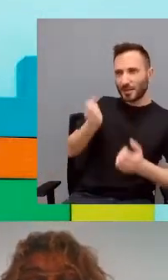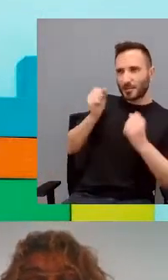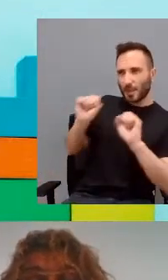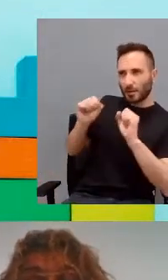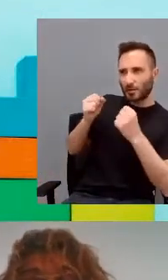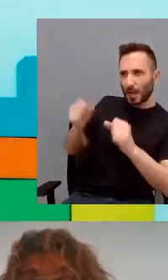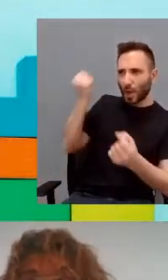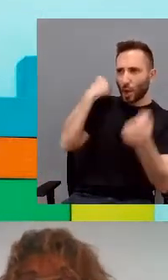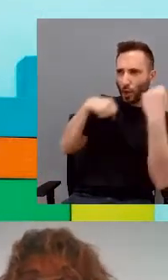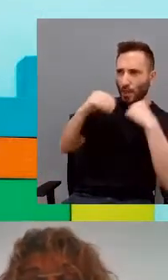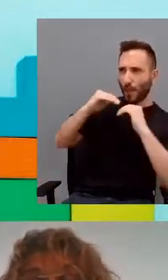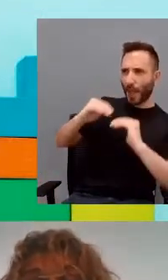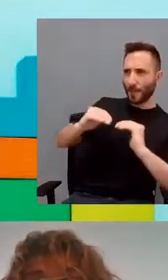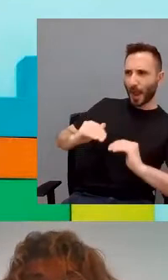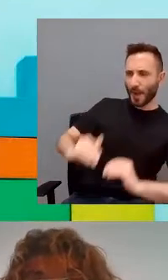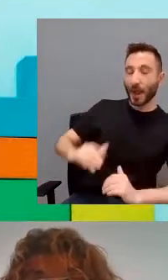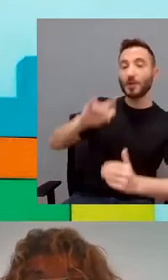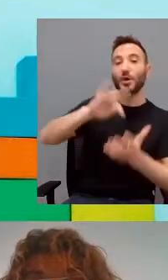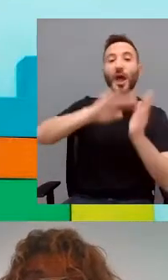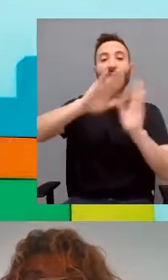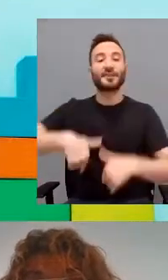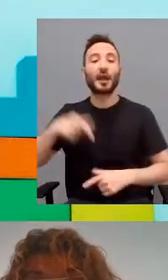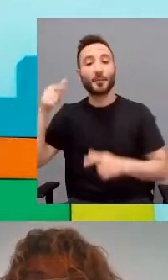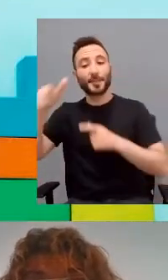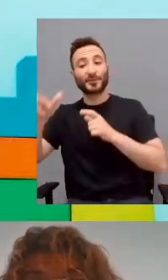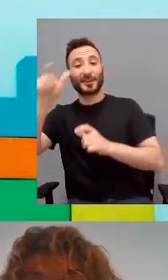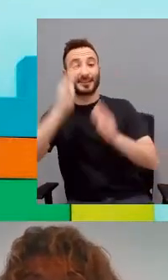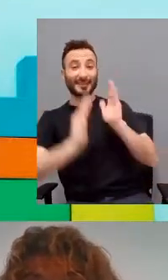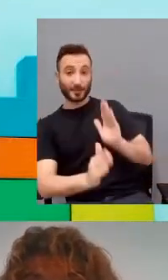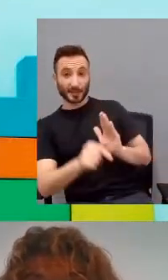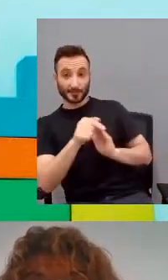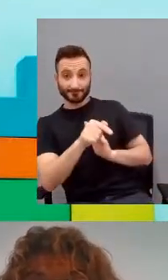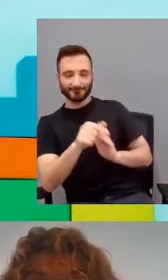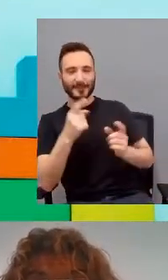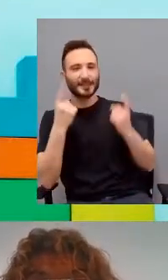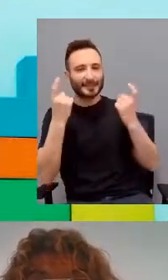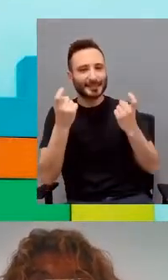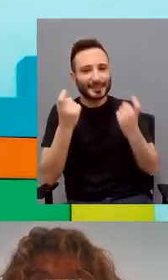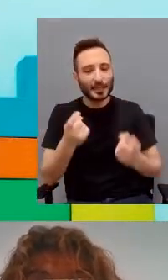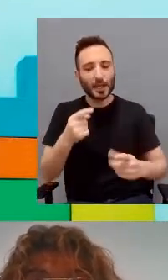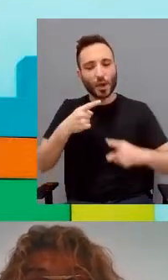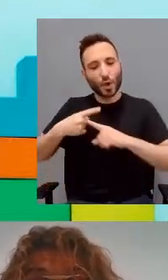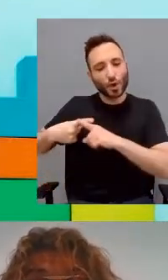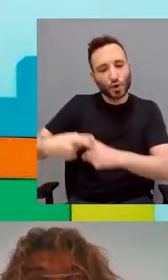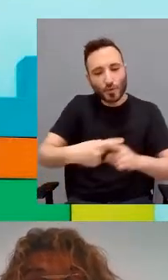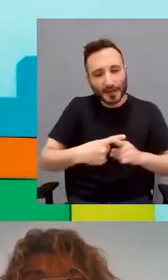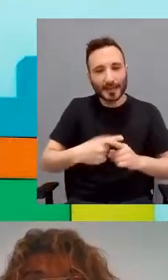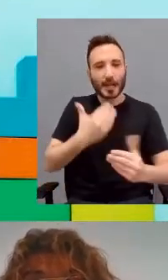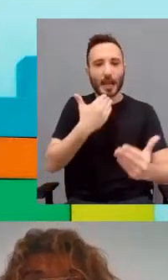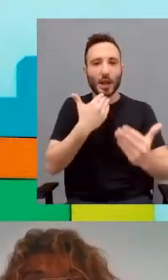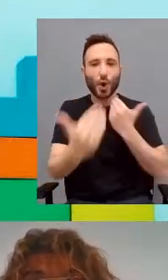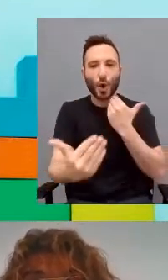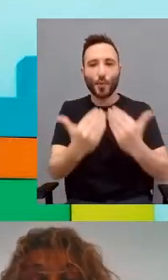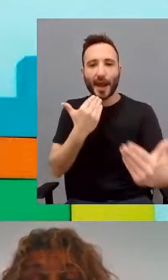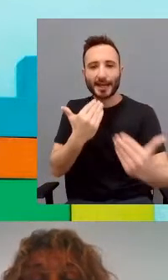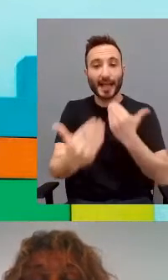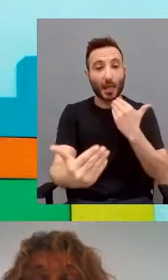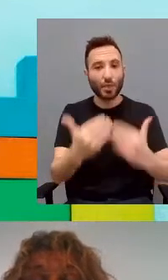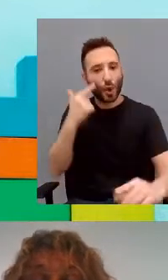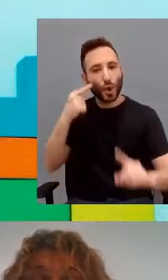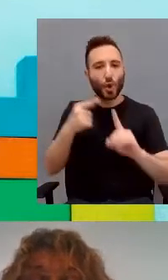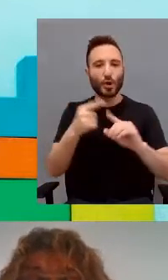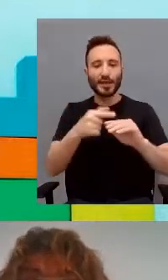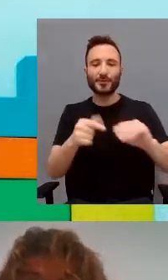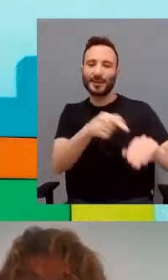dificultades conductuales y el objetivo del especialista tiene que ser compartir un argumento y una conversación para conseguir